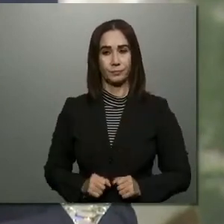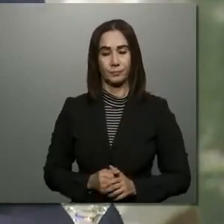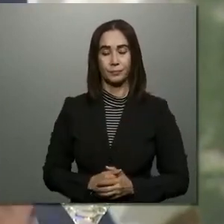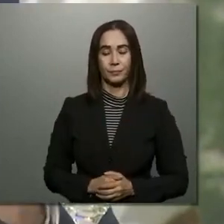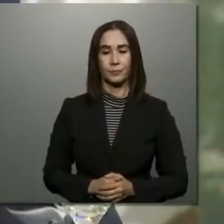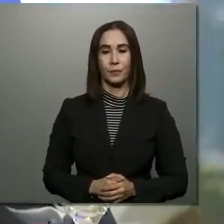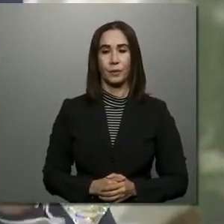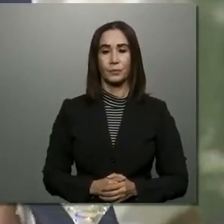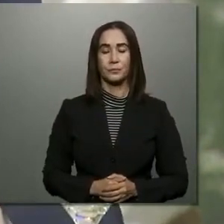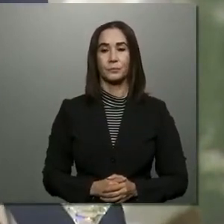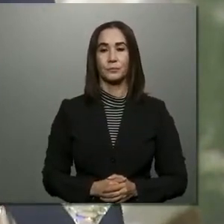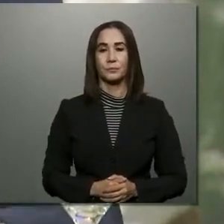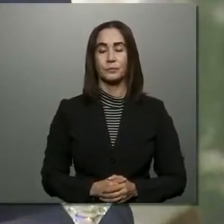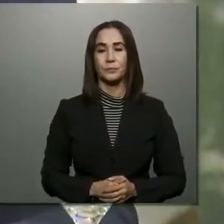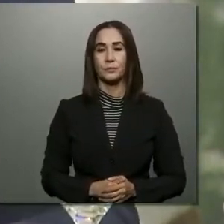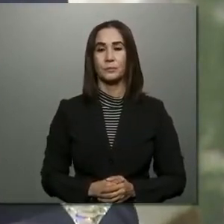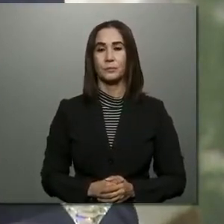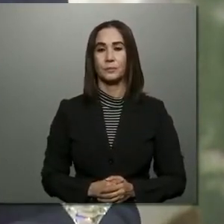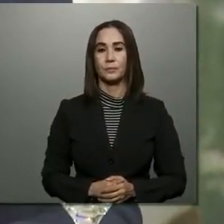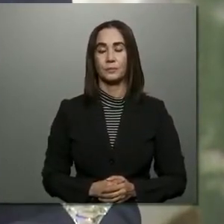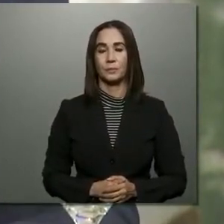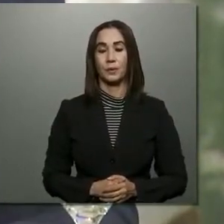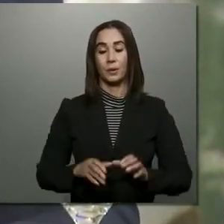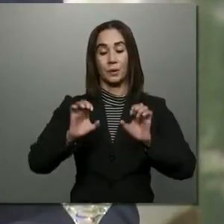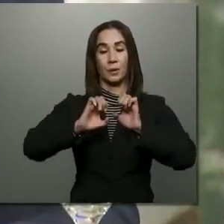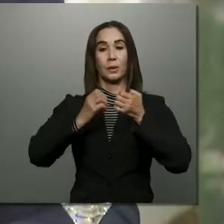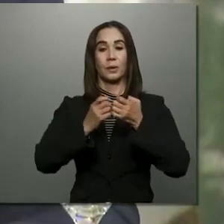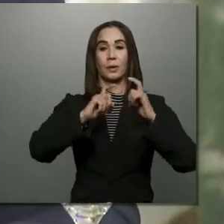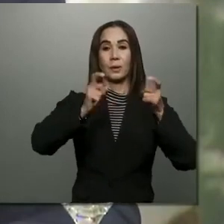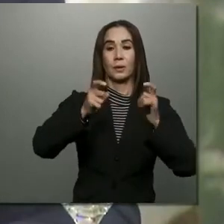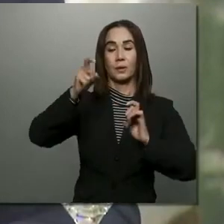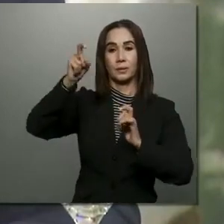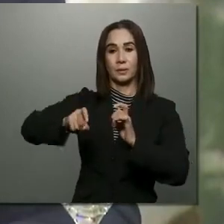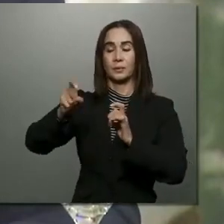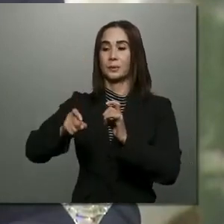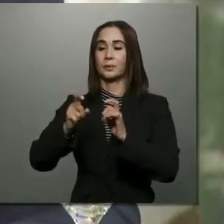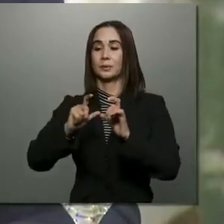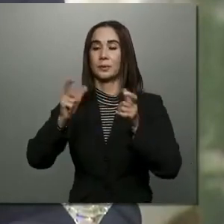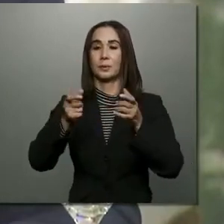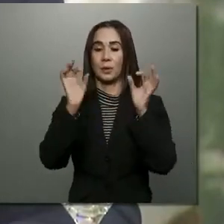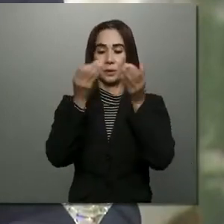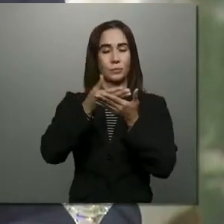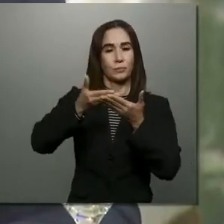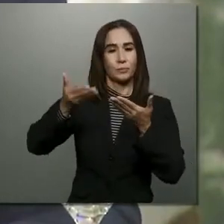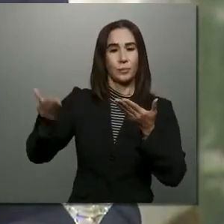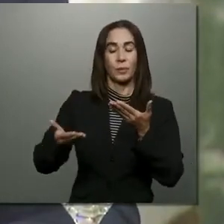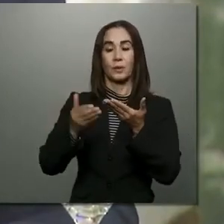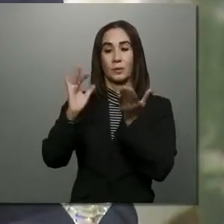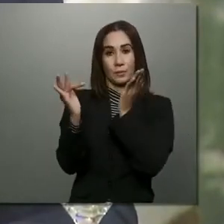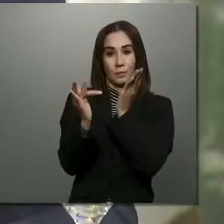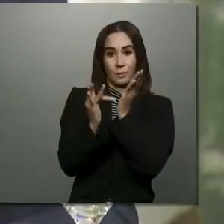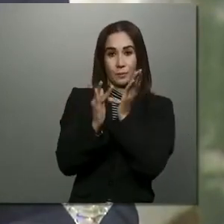Con relación al equipamiento, se requieren herramientas de trabajo coherentes a los nuevos tiempos